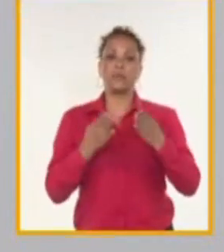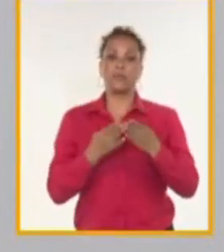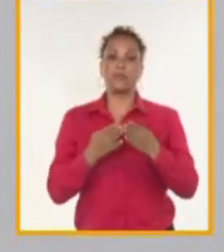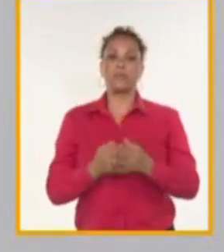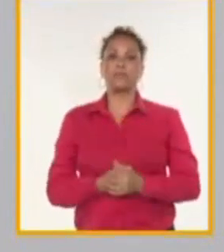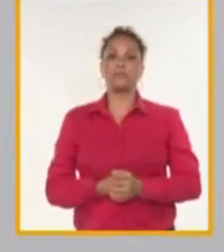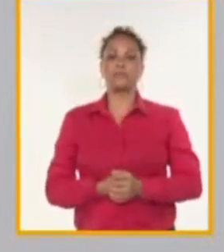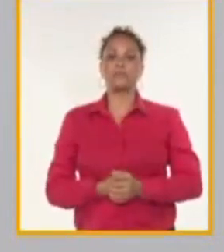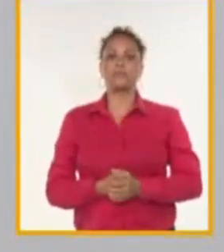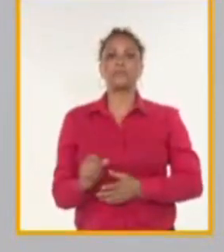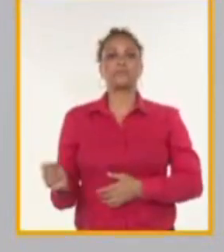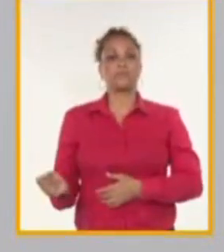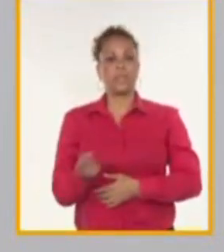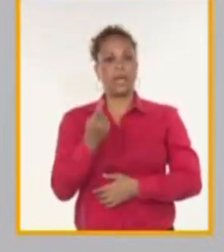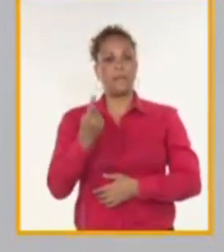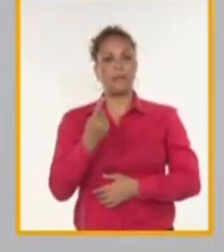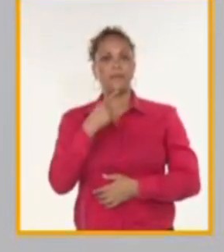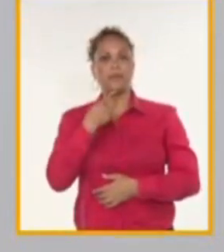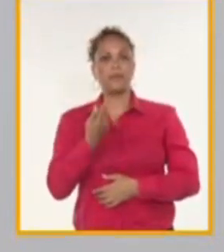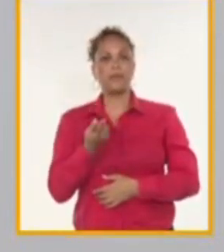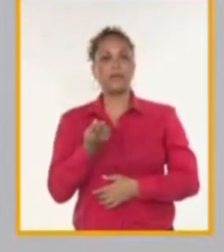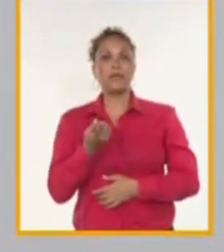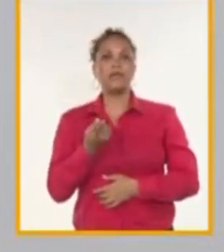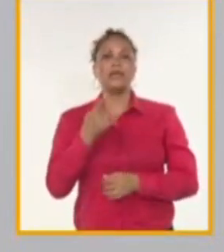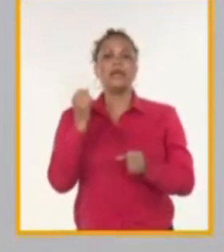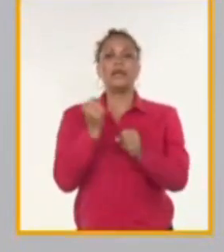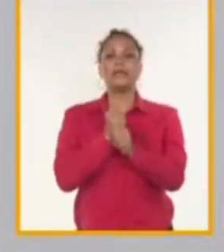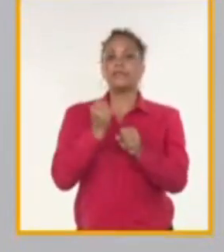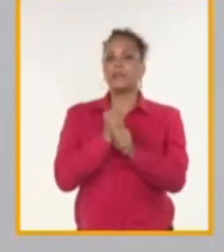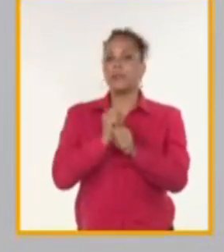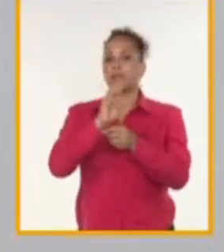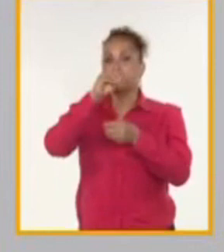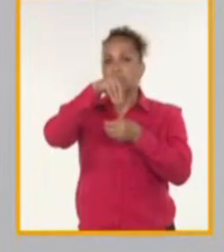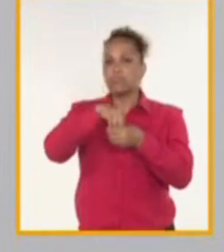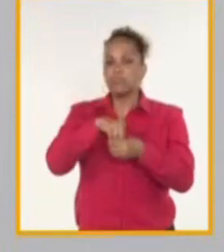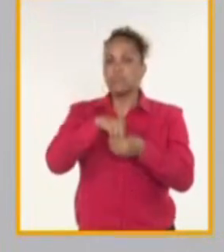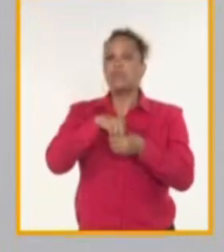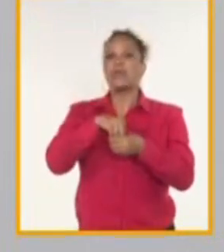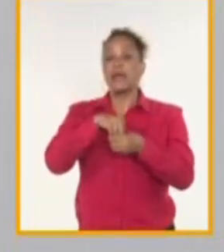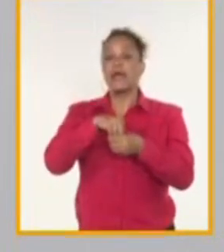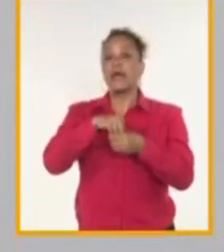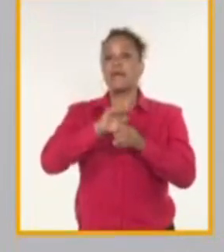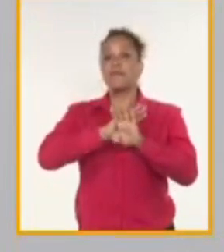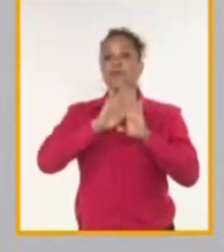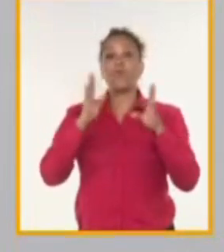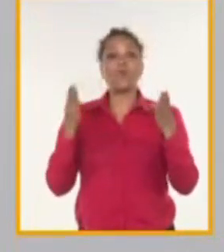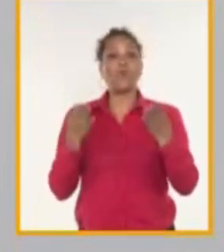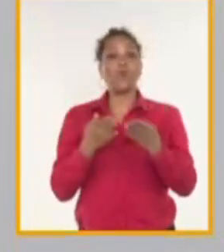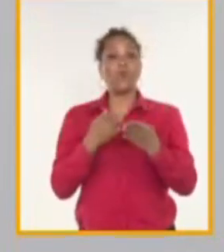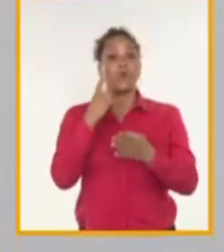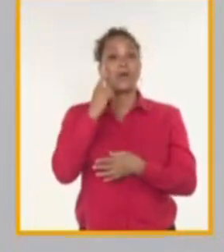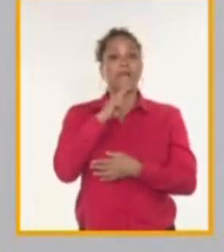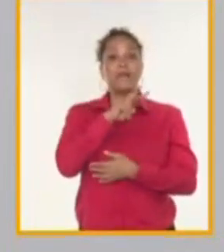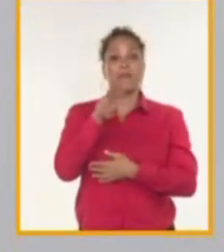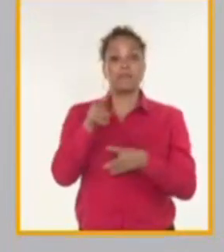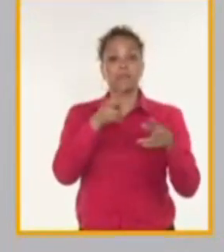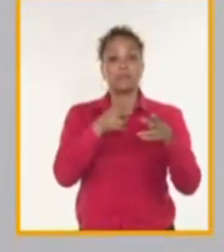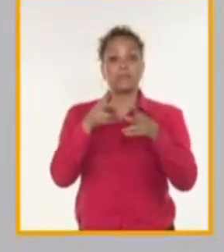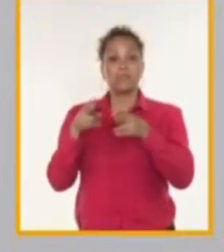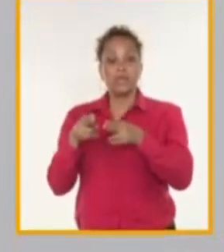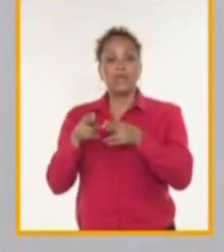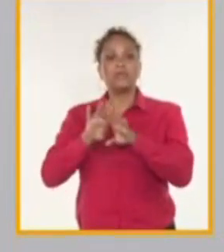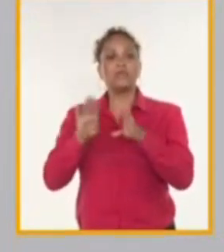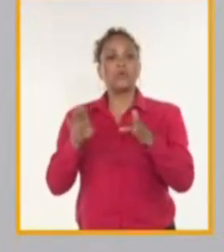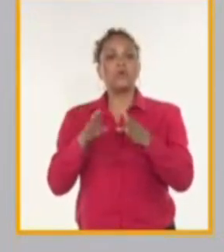que, en primer lugar, y refiriéndonos a las infraestructuras, es importante resaltar que todas las infraestructuras que pudimos ver en el material son